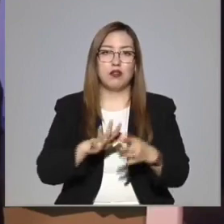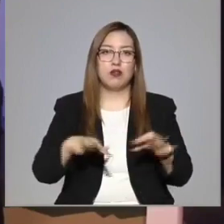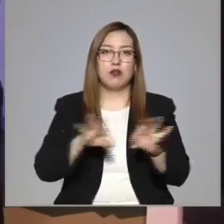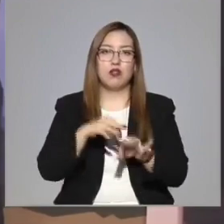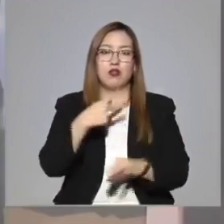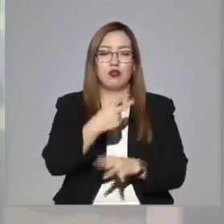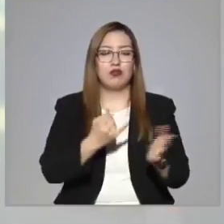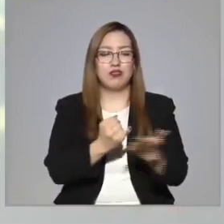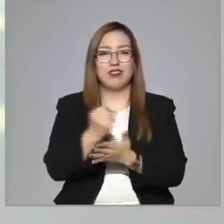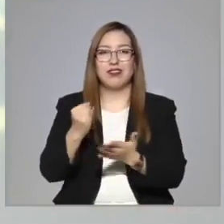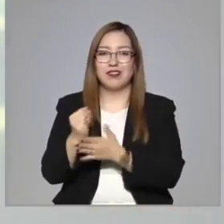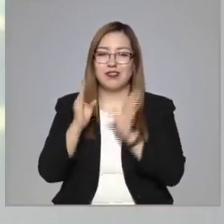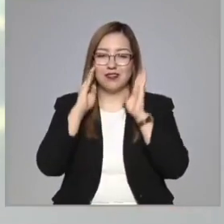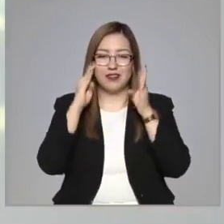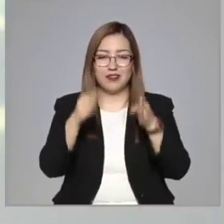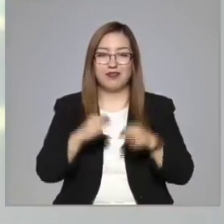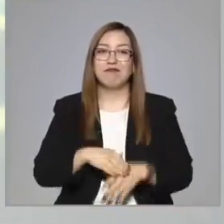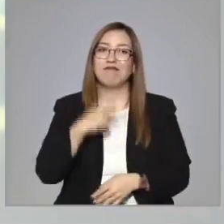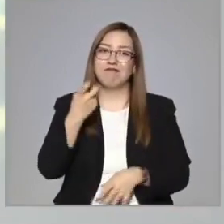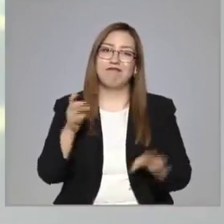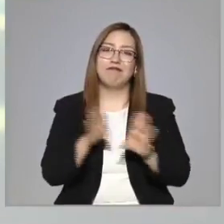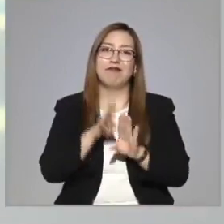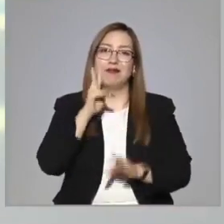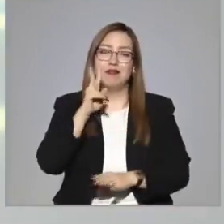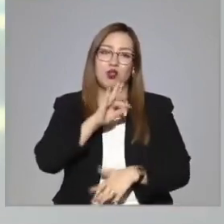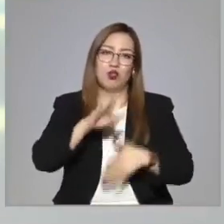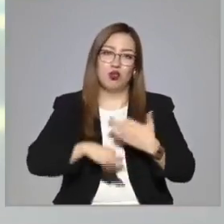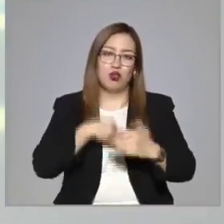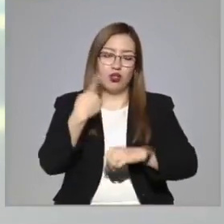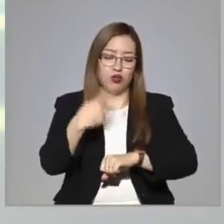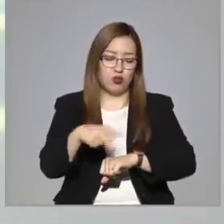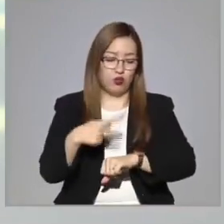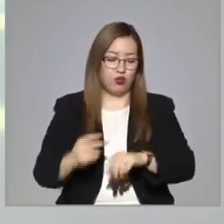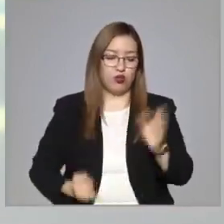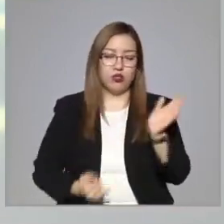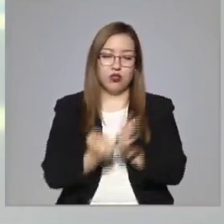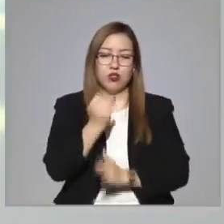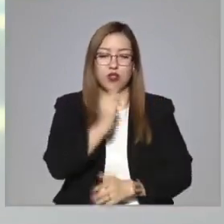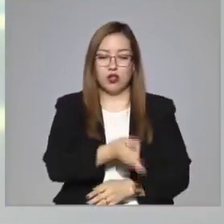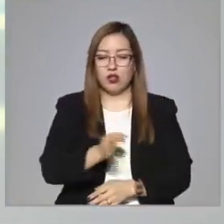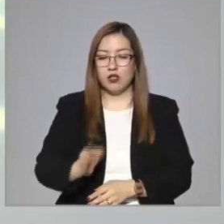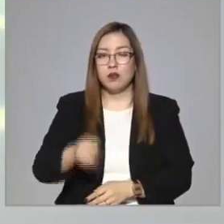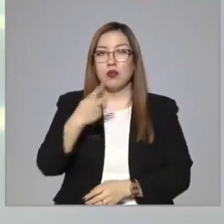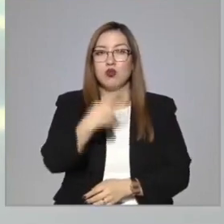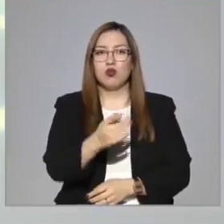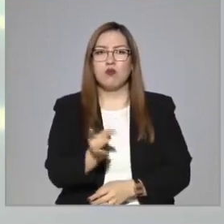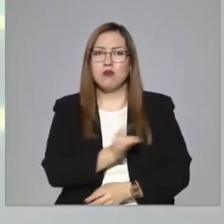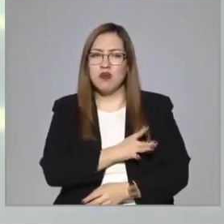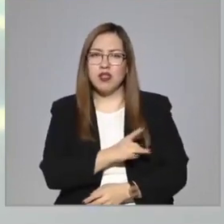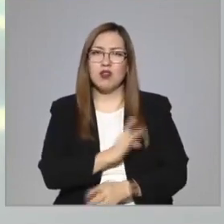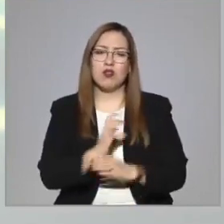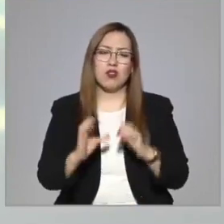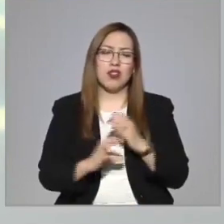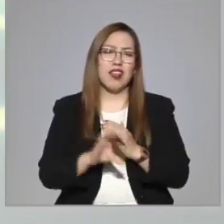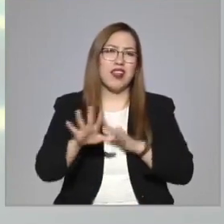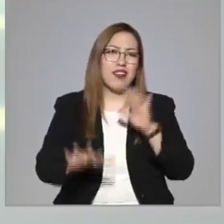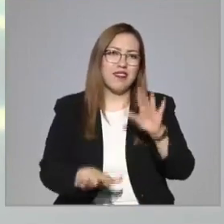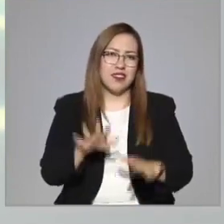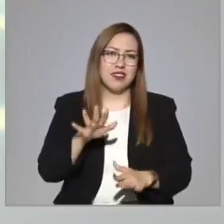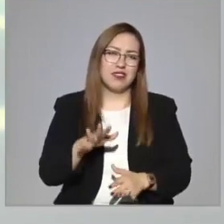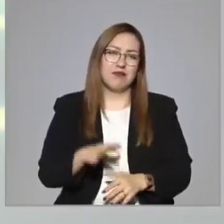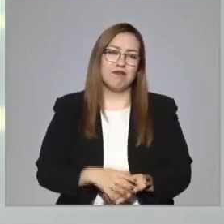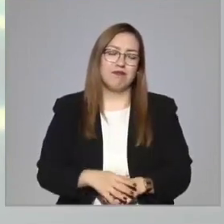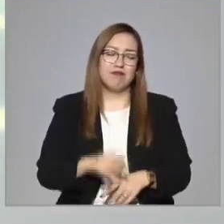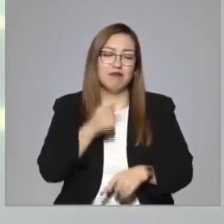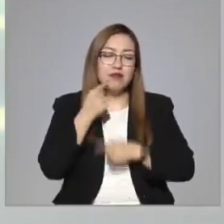decisiones. Pues ahí está, tomando en cuenta todas sus decisiones, sus temores. ¿Cuántas veces por tratar de